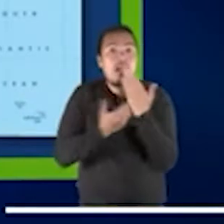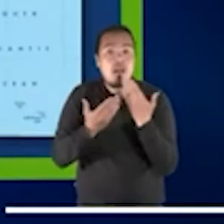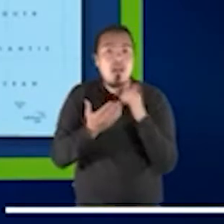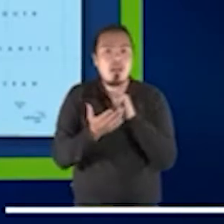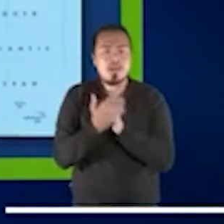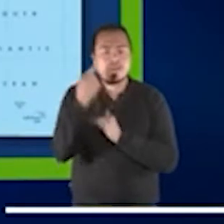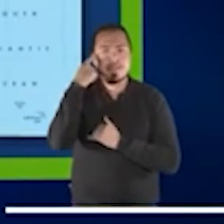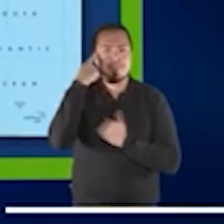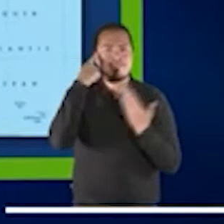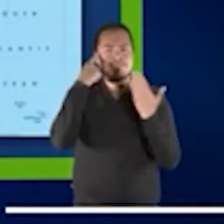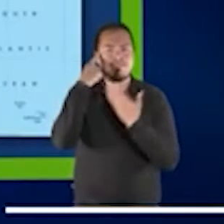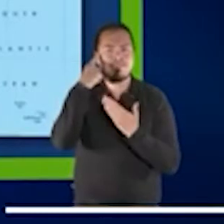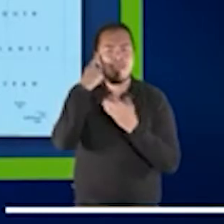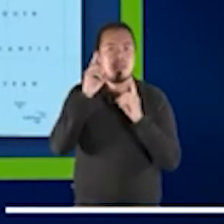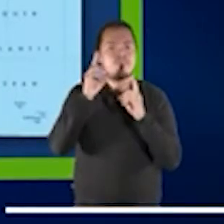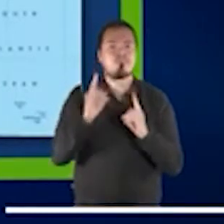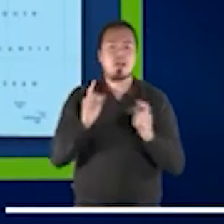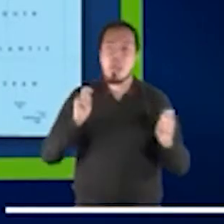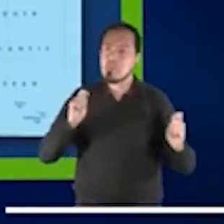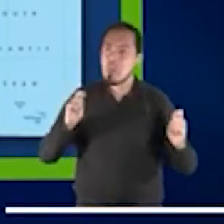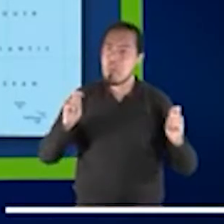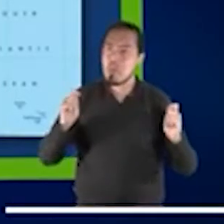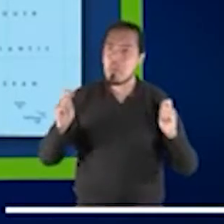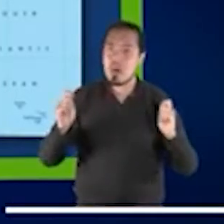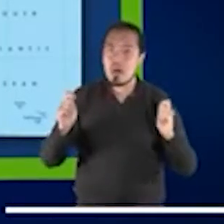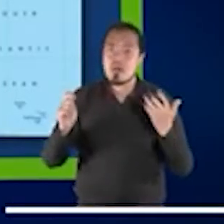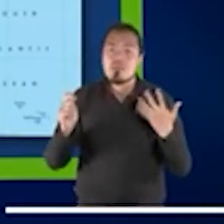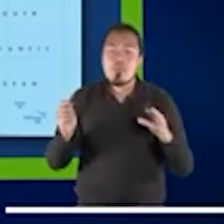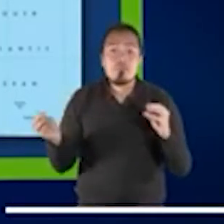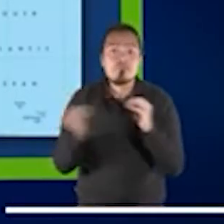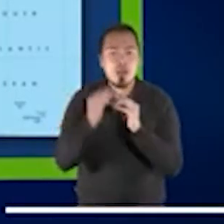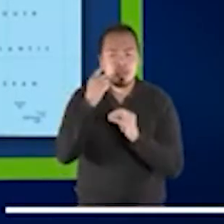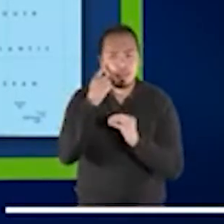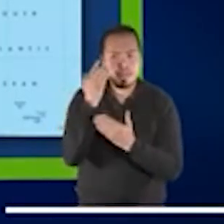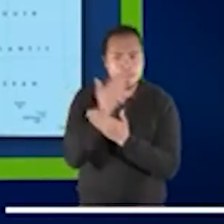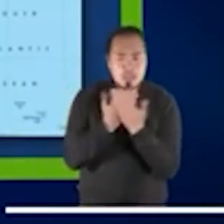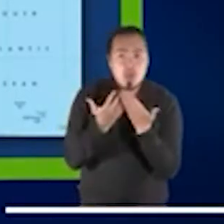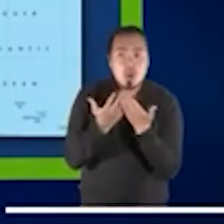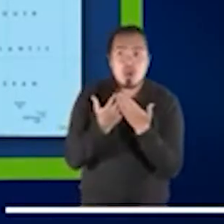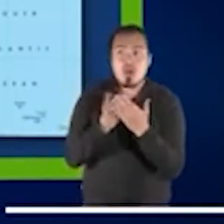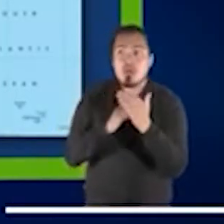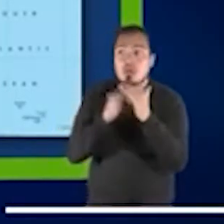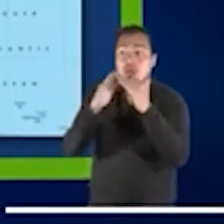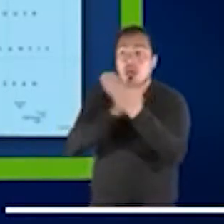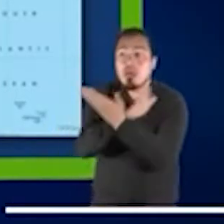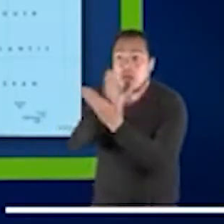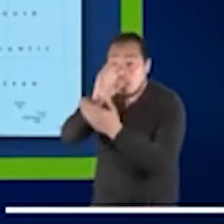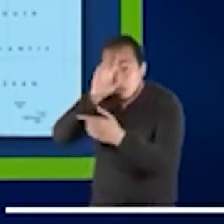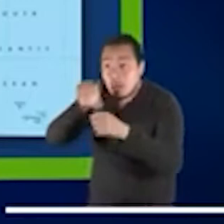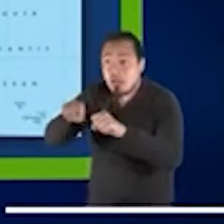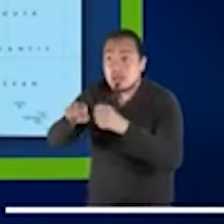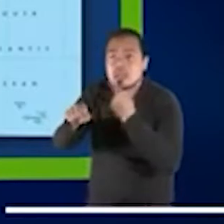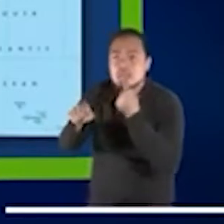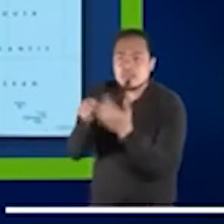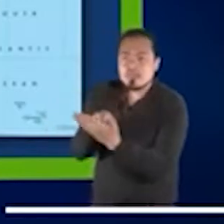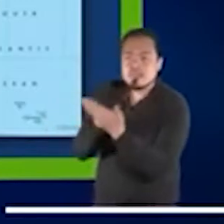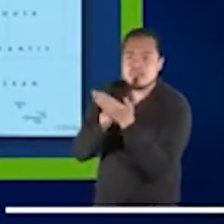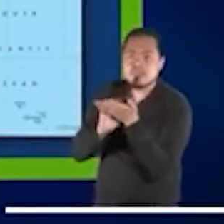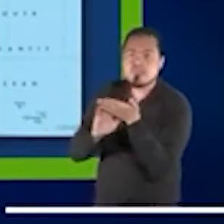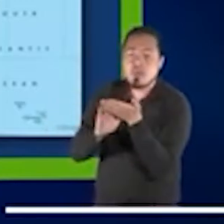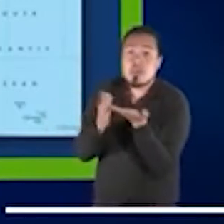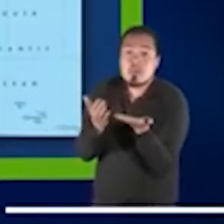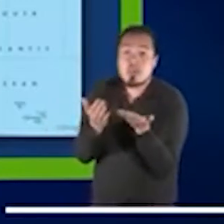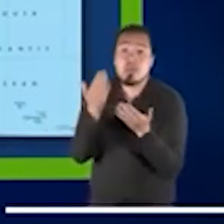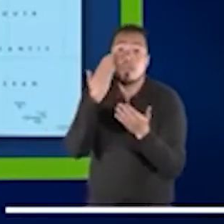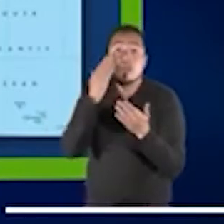transformar la medida en un arresto domiciliario. Lo que en otras